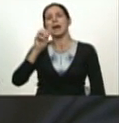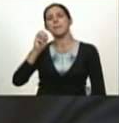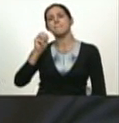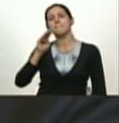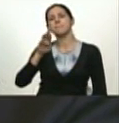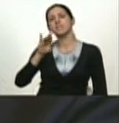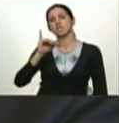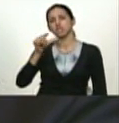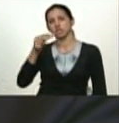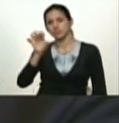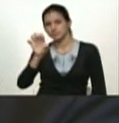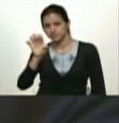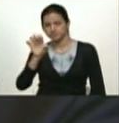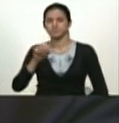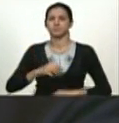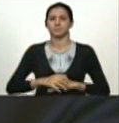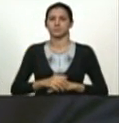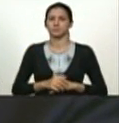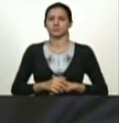y bueno